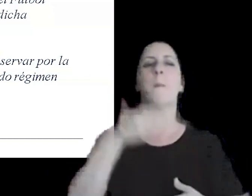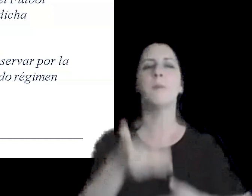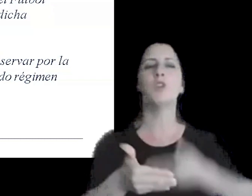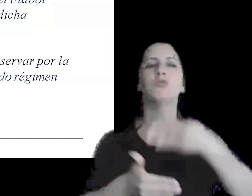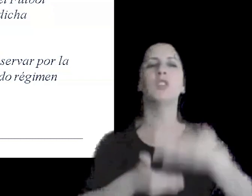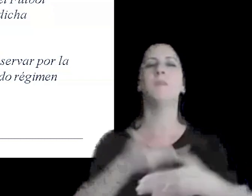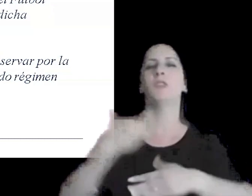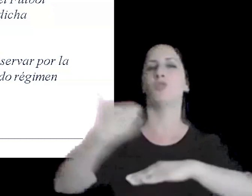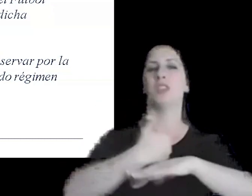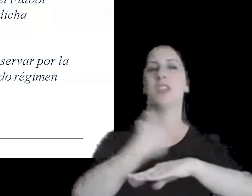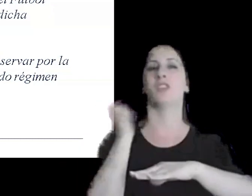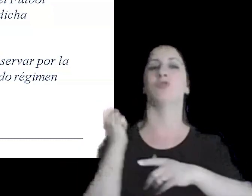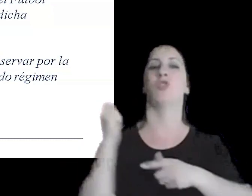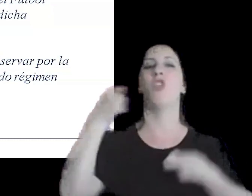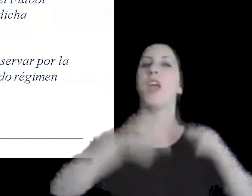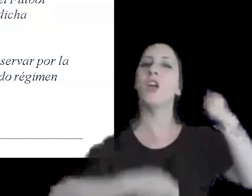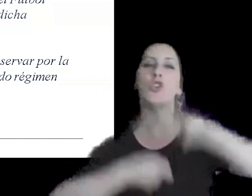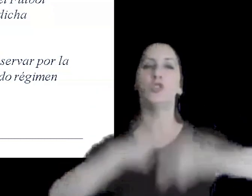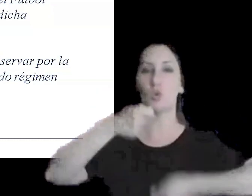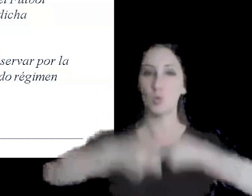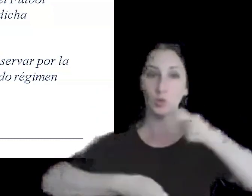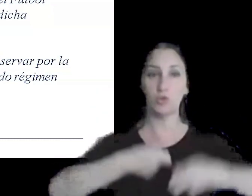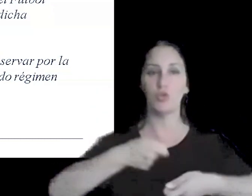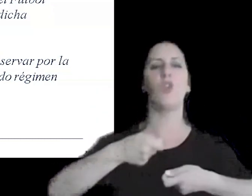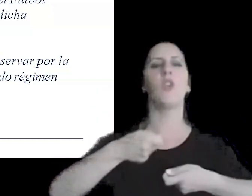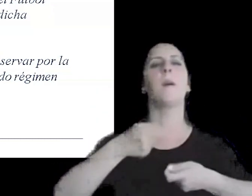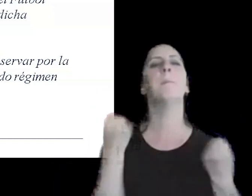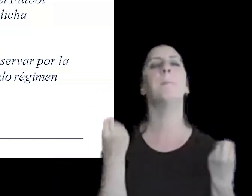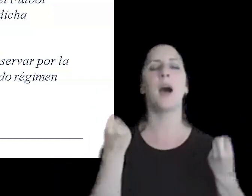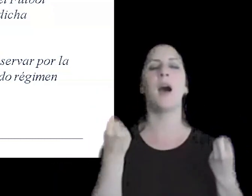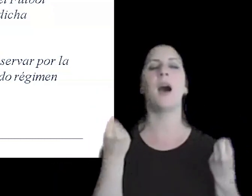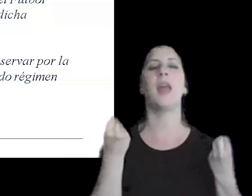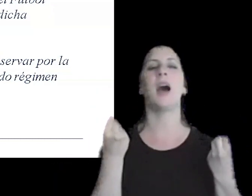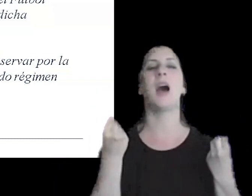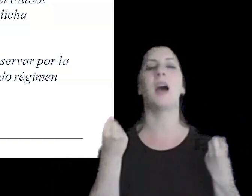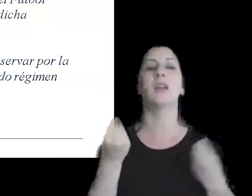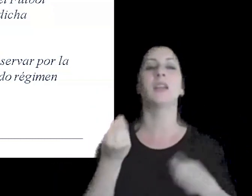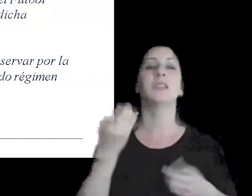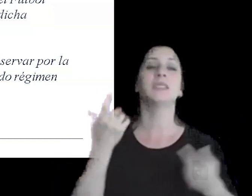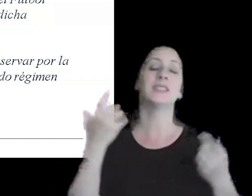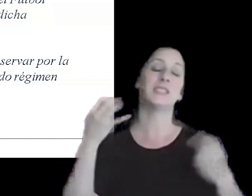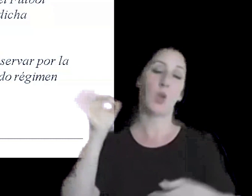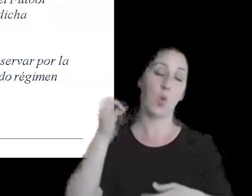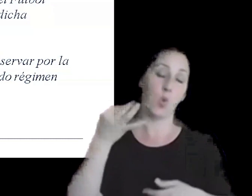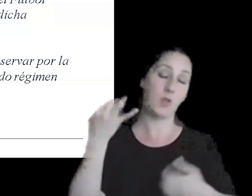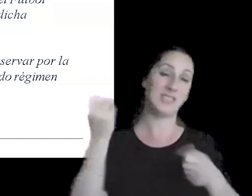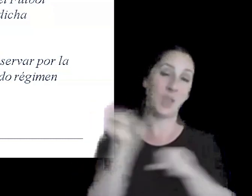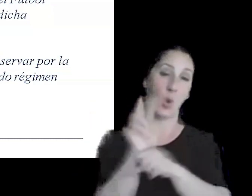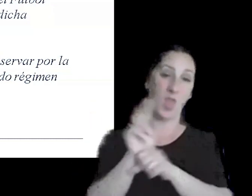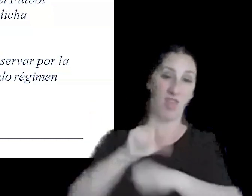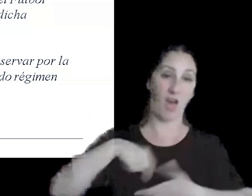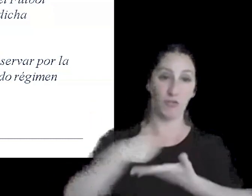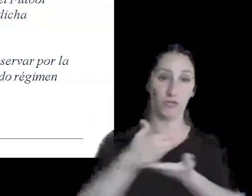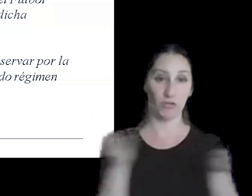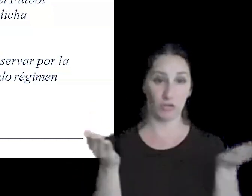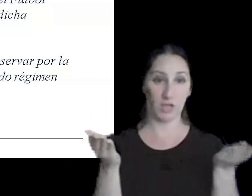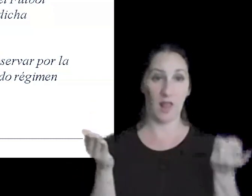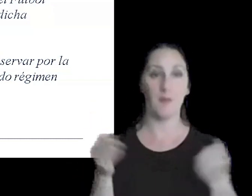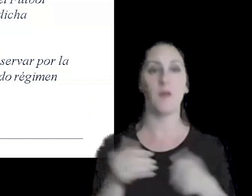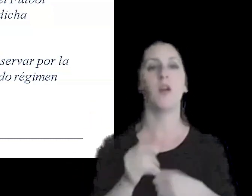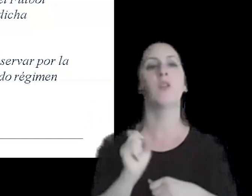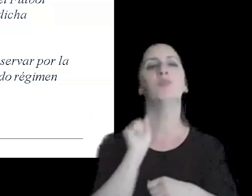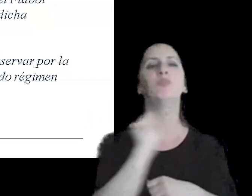ingresos de aportes y contribuciones con destino al sistema único de seguridad social únicamente aplicable a